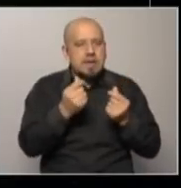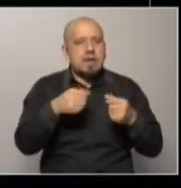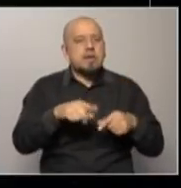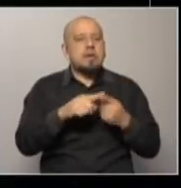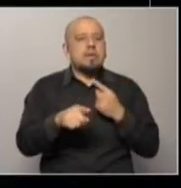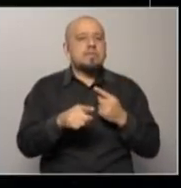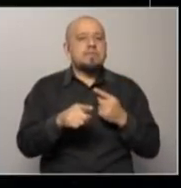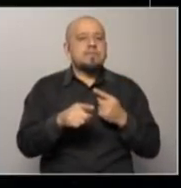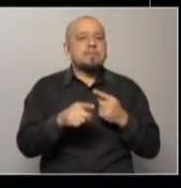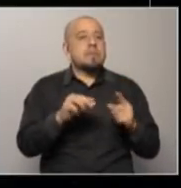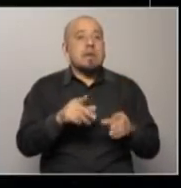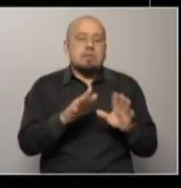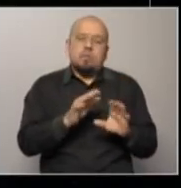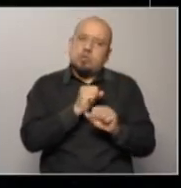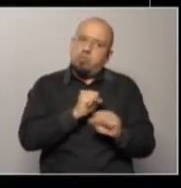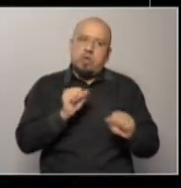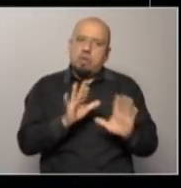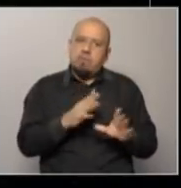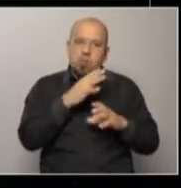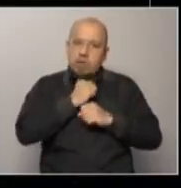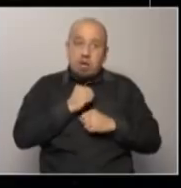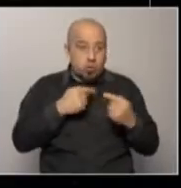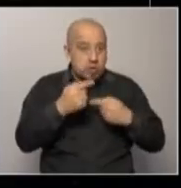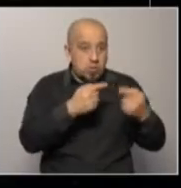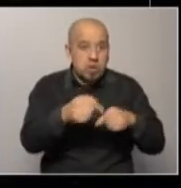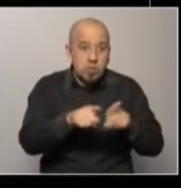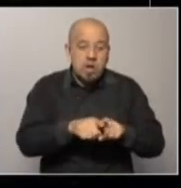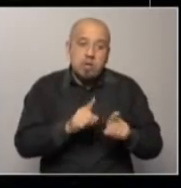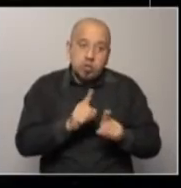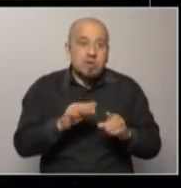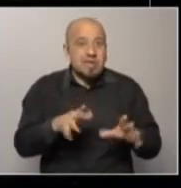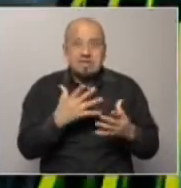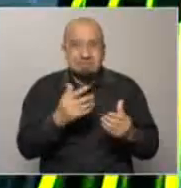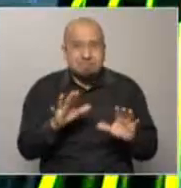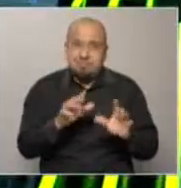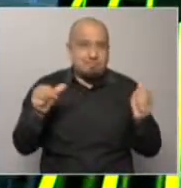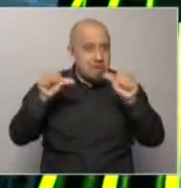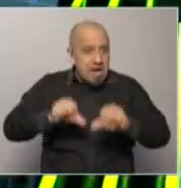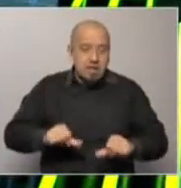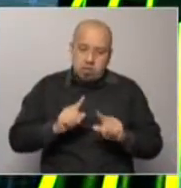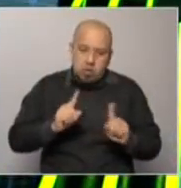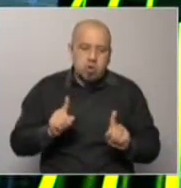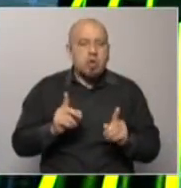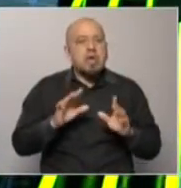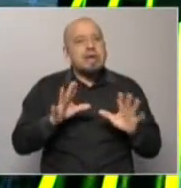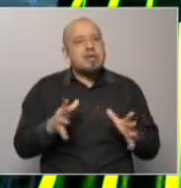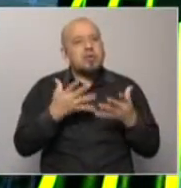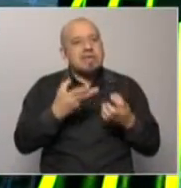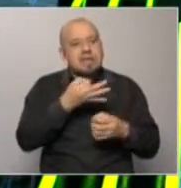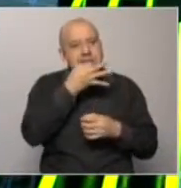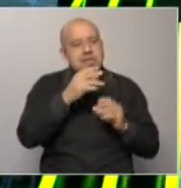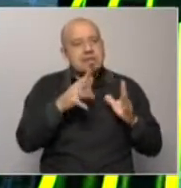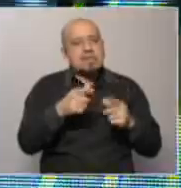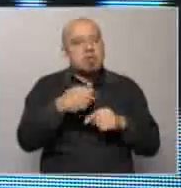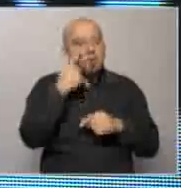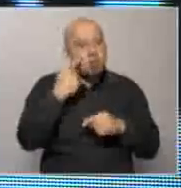vaya la redundancia, insostenible. Esto no quiere decir que va a explotar una bomba, no. Esto lo que quiere decir es que si el déficit fiscal sigue como